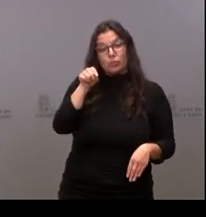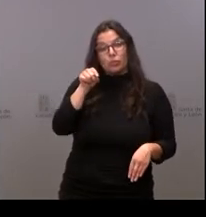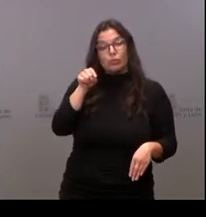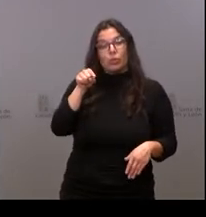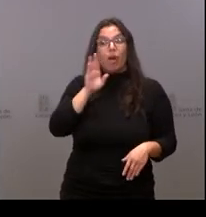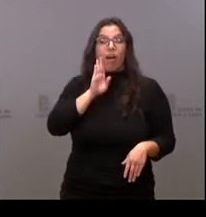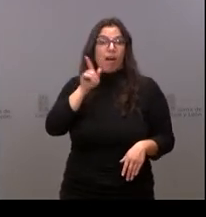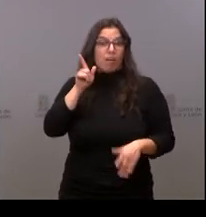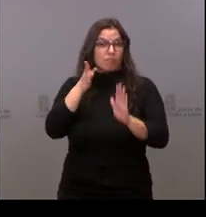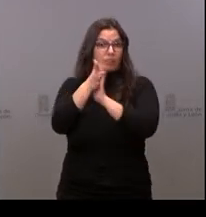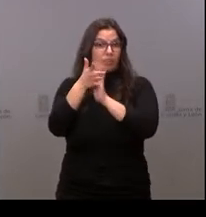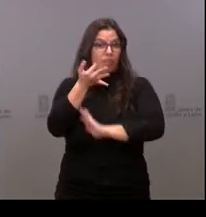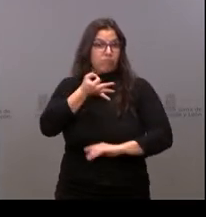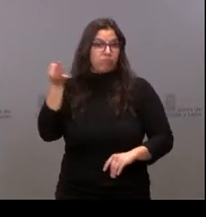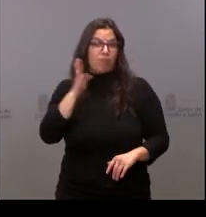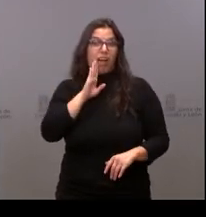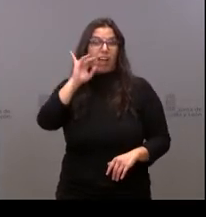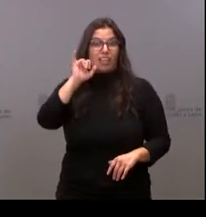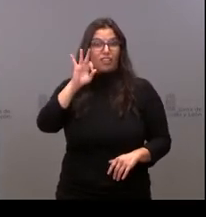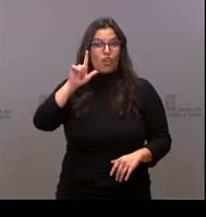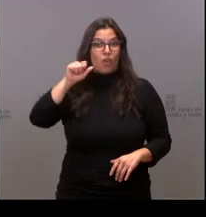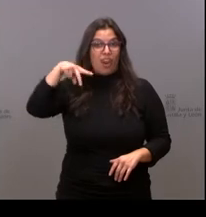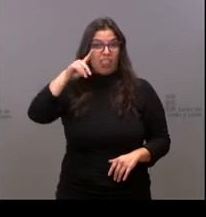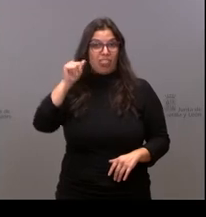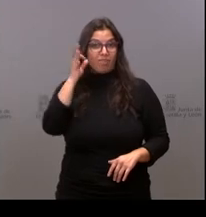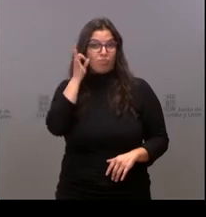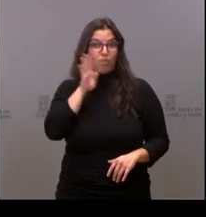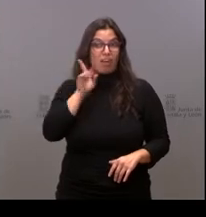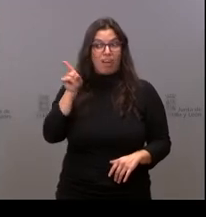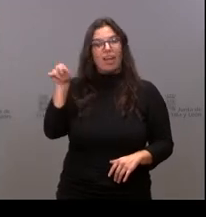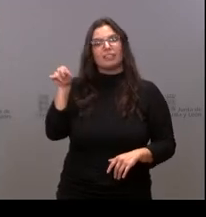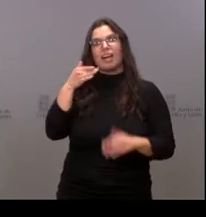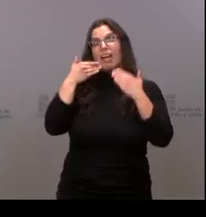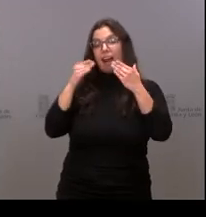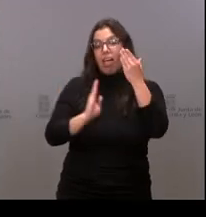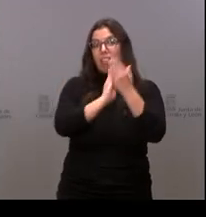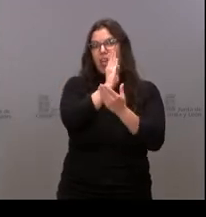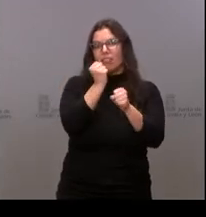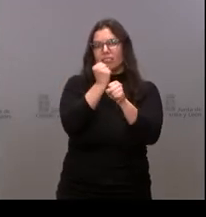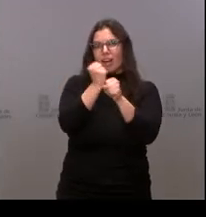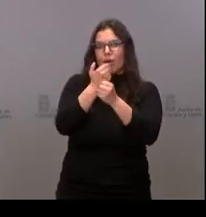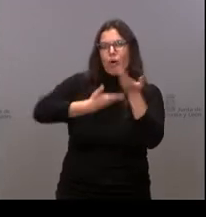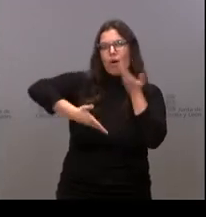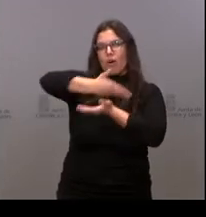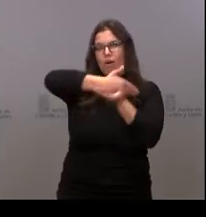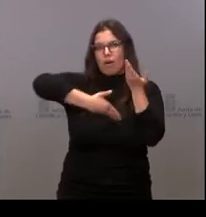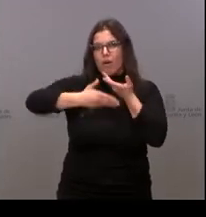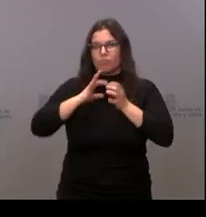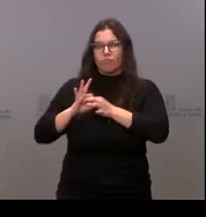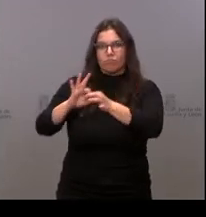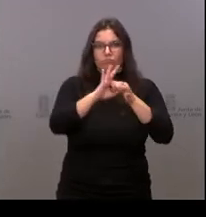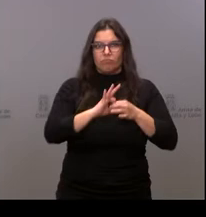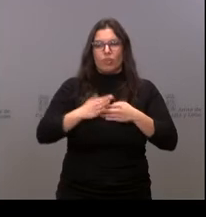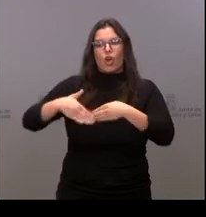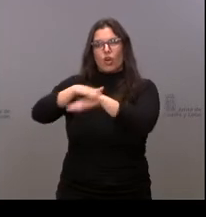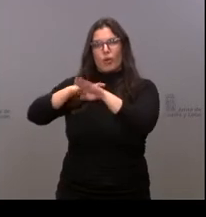muy bien ha explicado Yolanda, es fruto de un trabajo conjunto de las instituciones, por un lado, el Gobierno